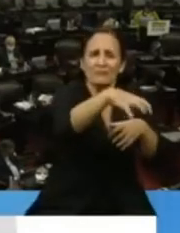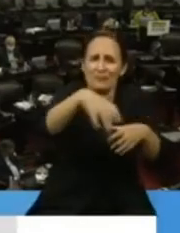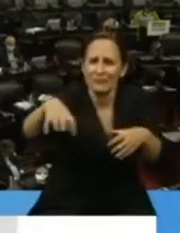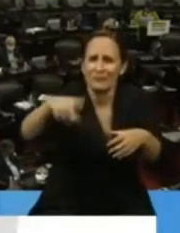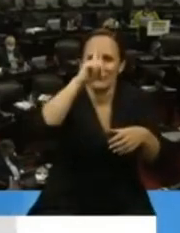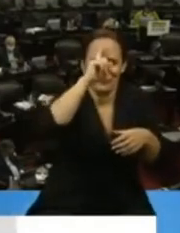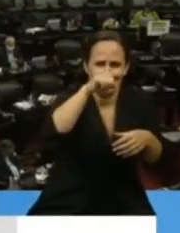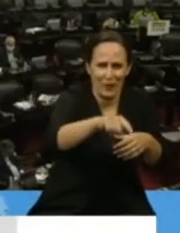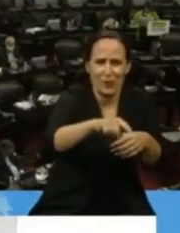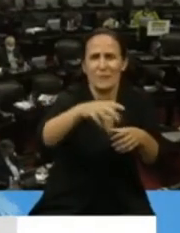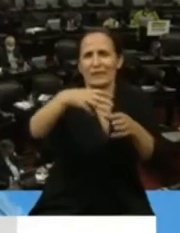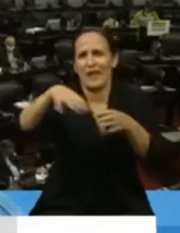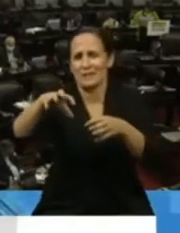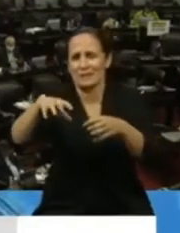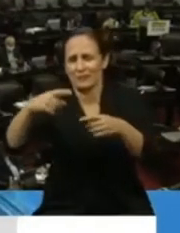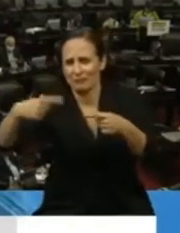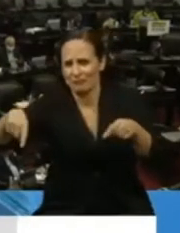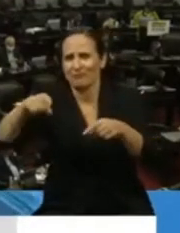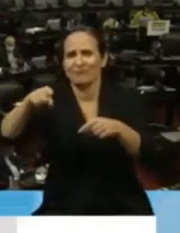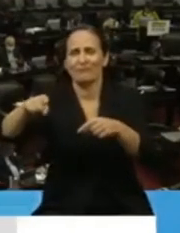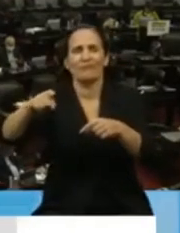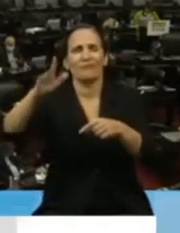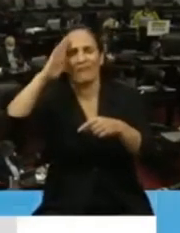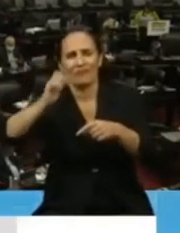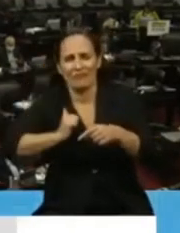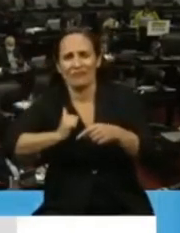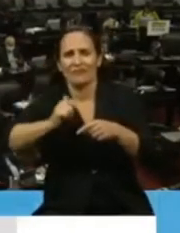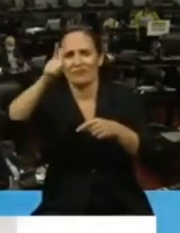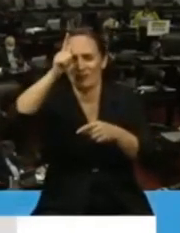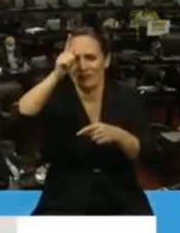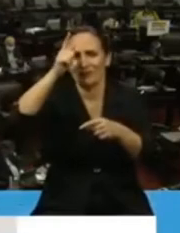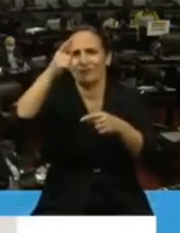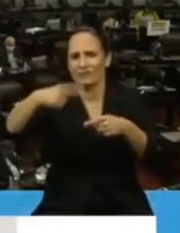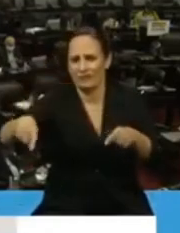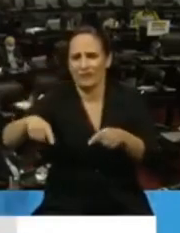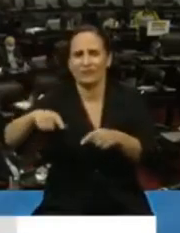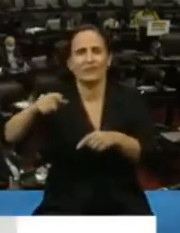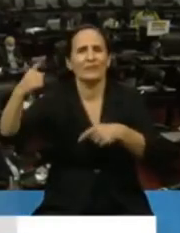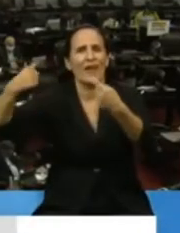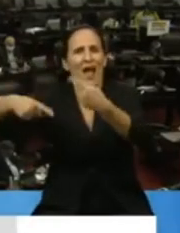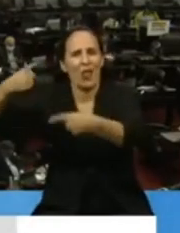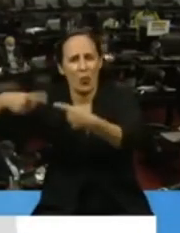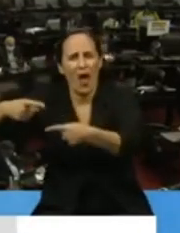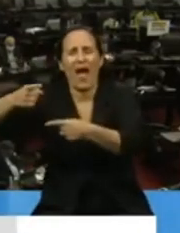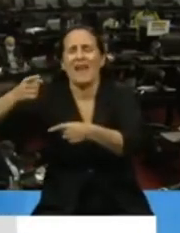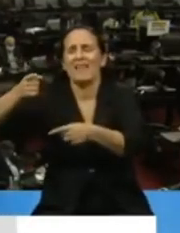fuerzas armadas, las fuerzas de seguridad, las actividades migratorias y aduaneras.